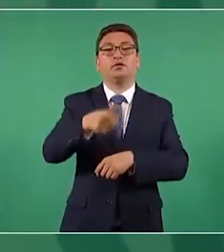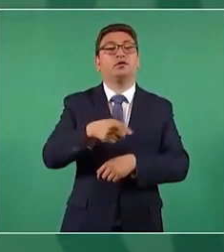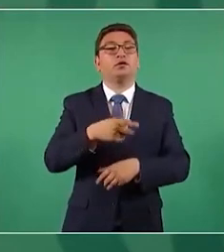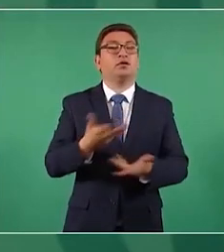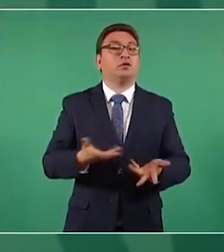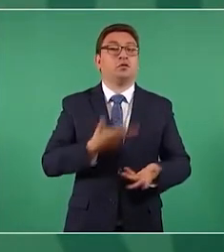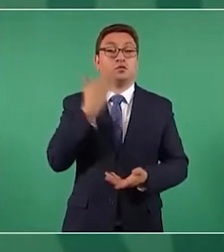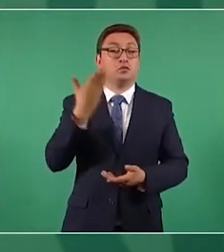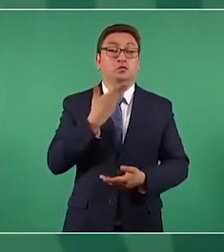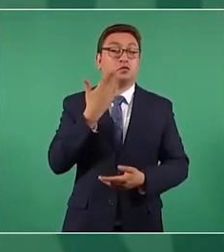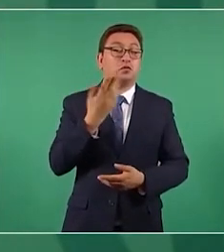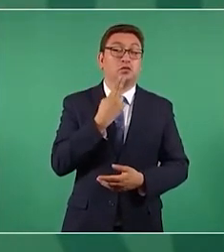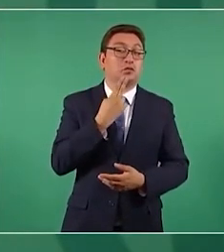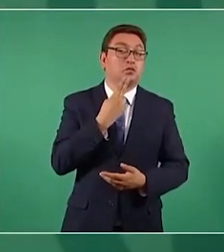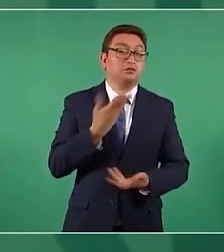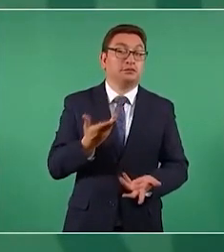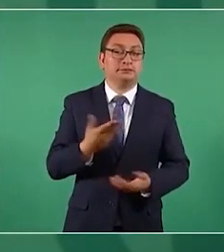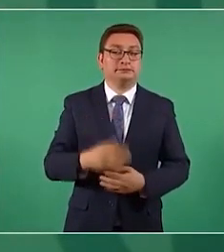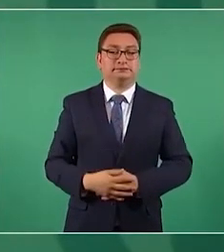uso